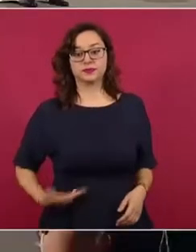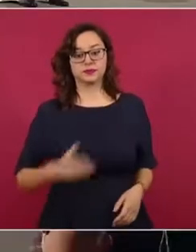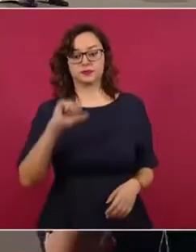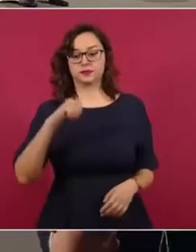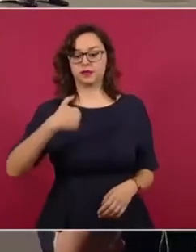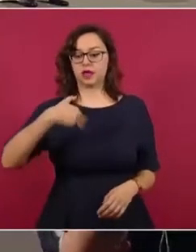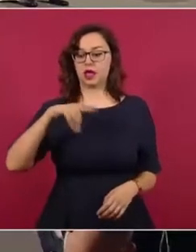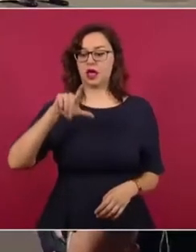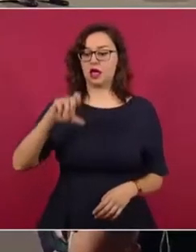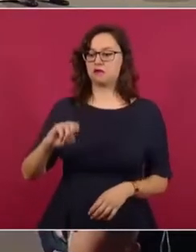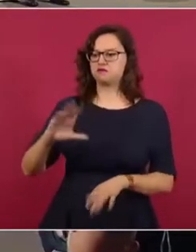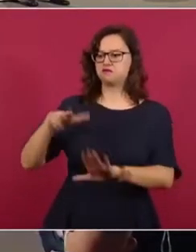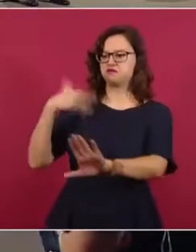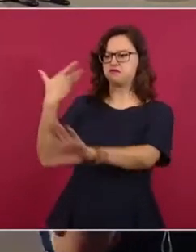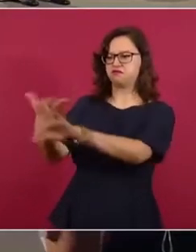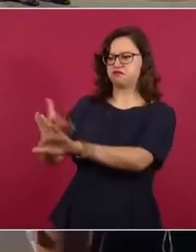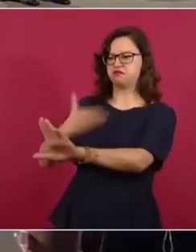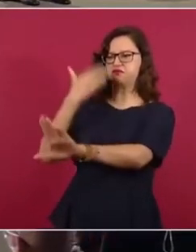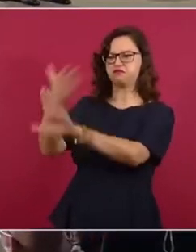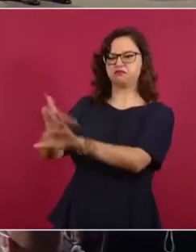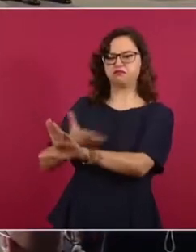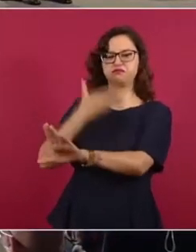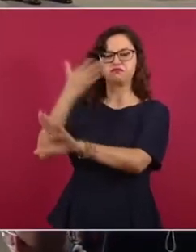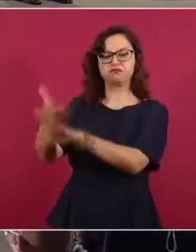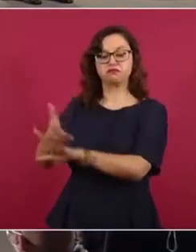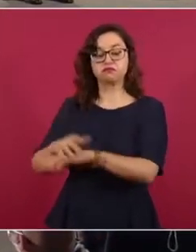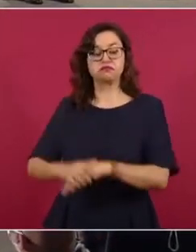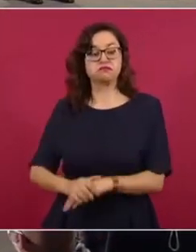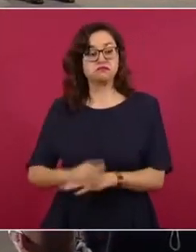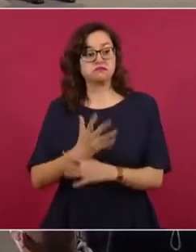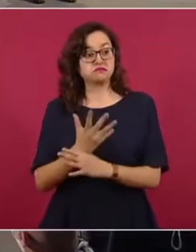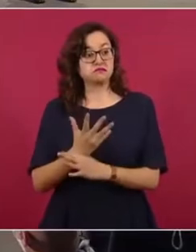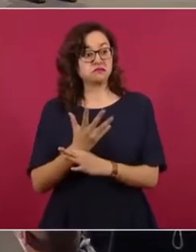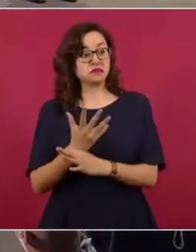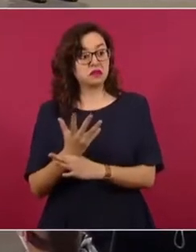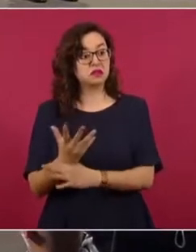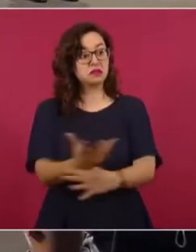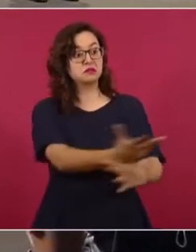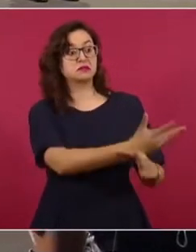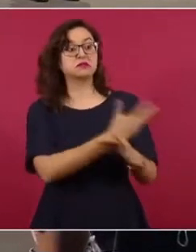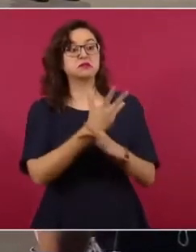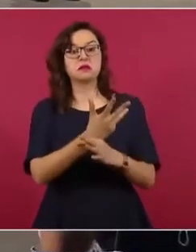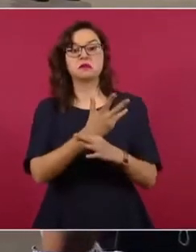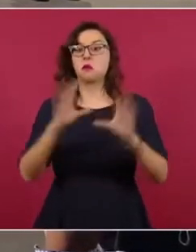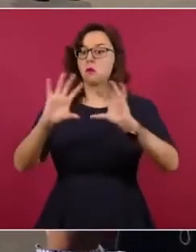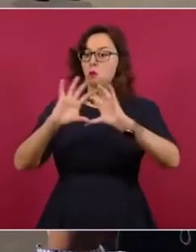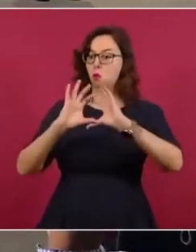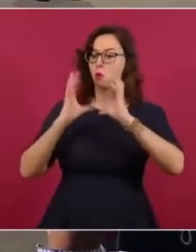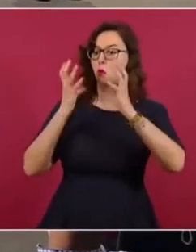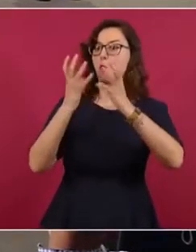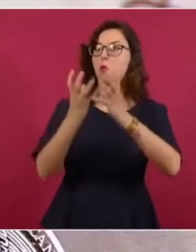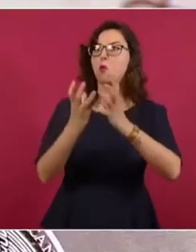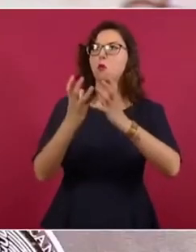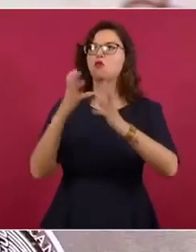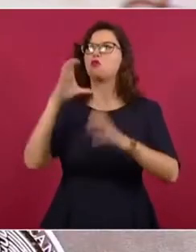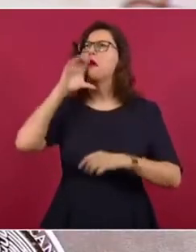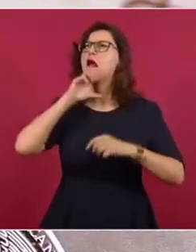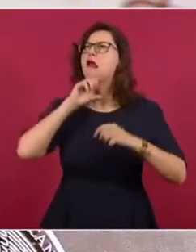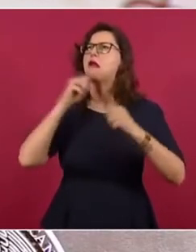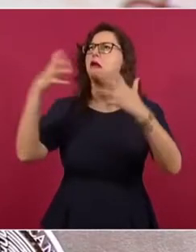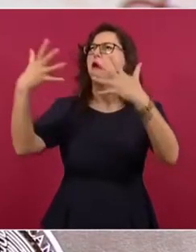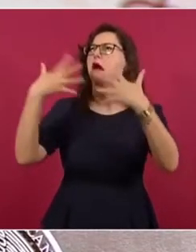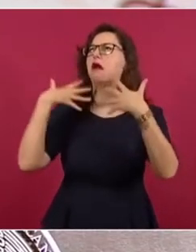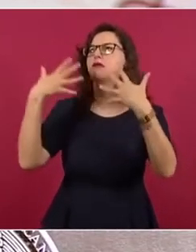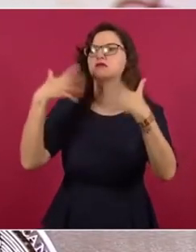culpan hasta del cambio climático y la deforestación de la selva. Cualpepenadores de noticias